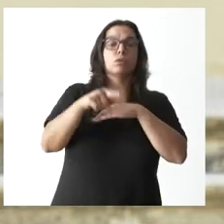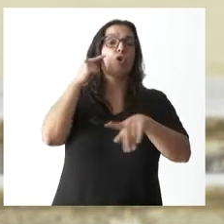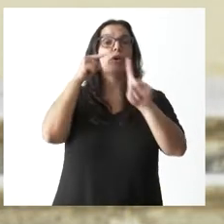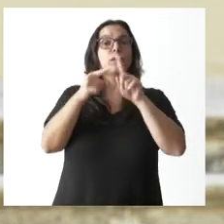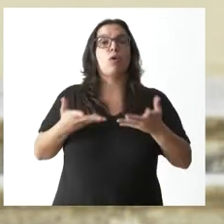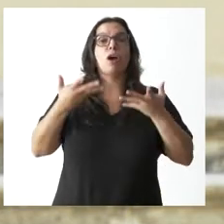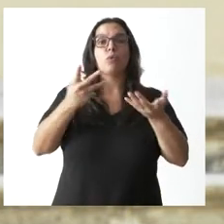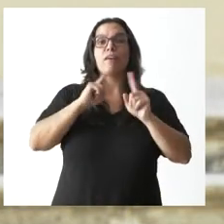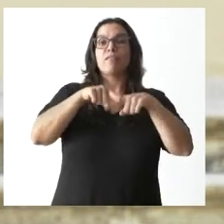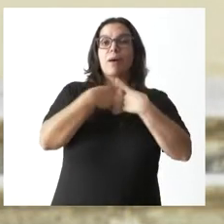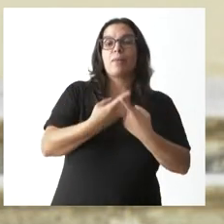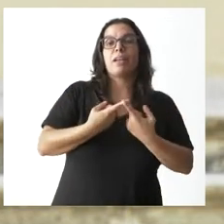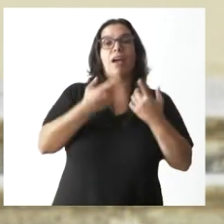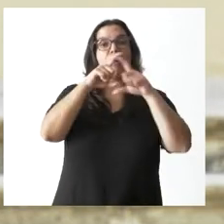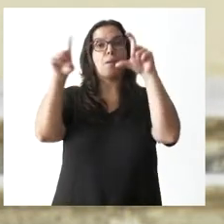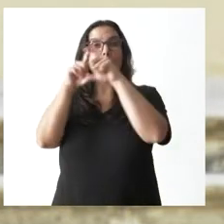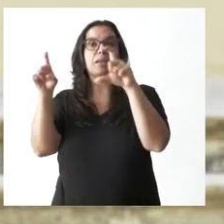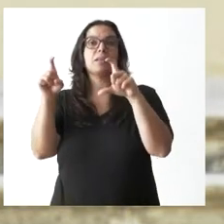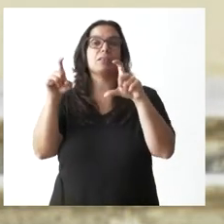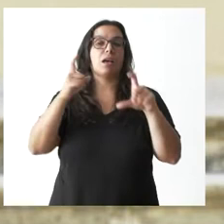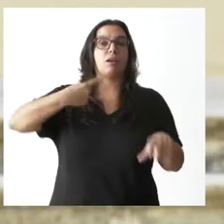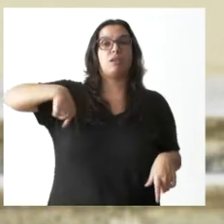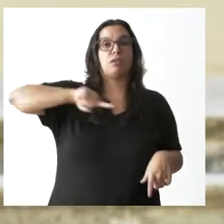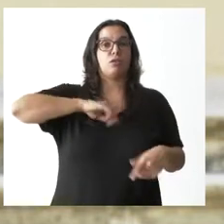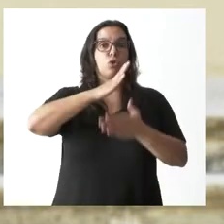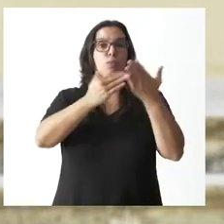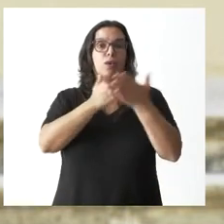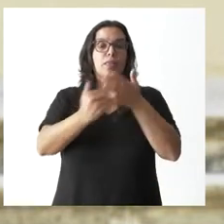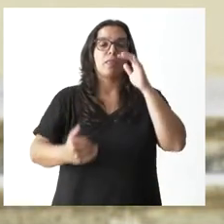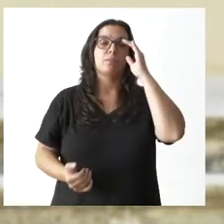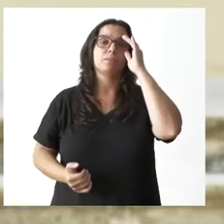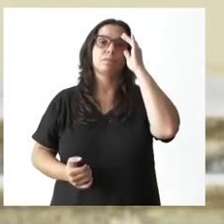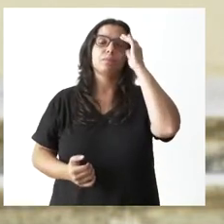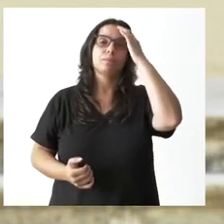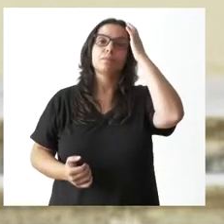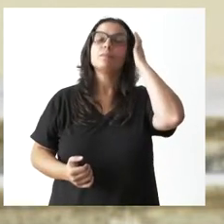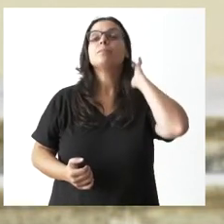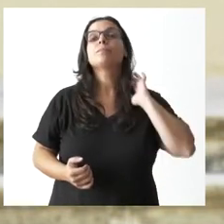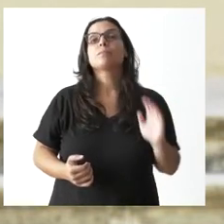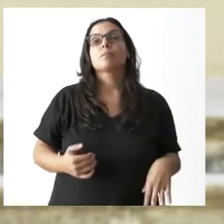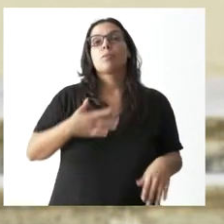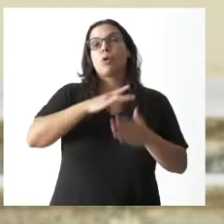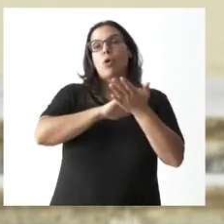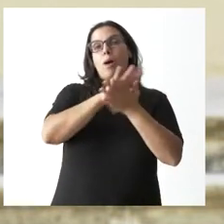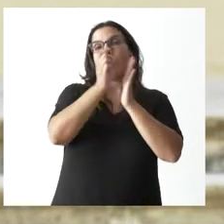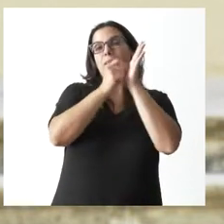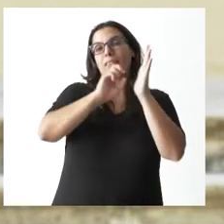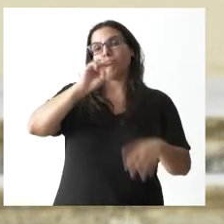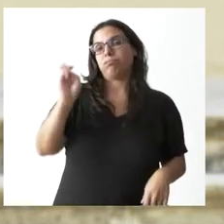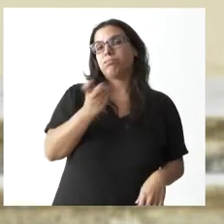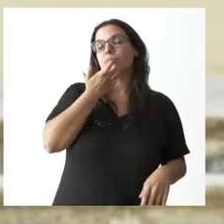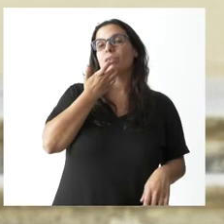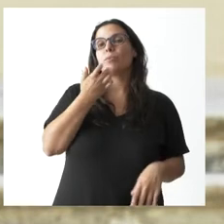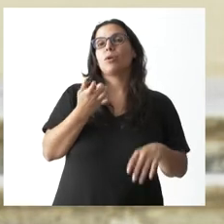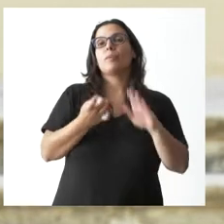las familias y a las empresas de nuestra comunidad autónoma. Podría hablar de otras medidas, como la implantación de